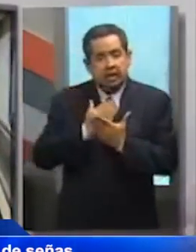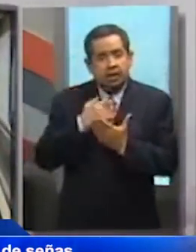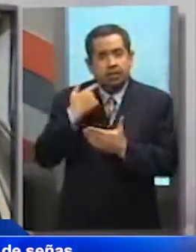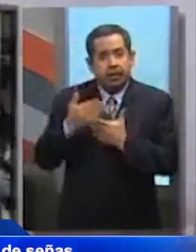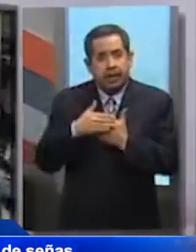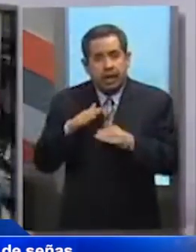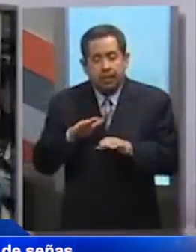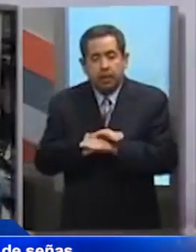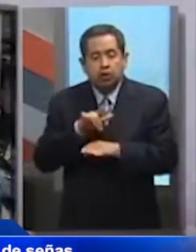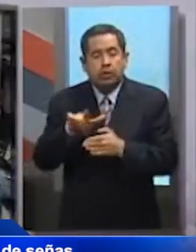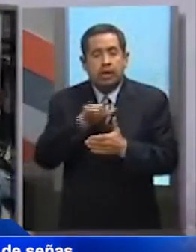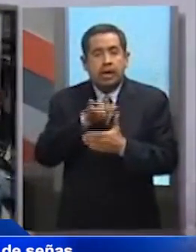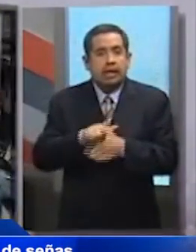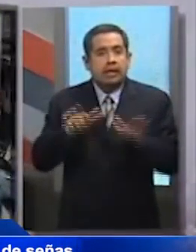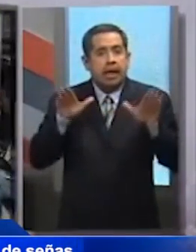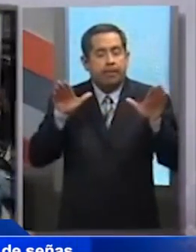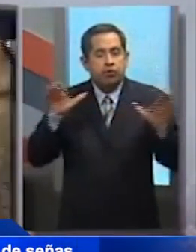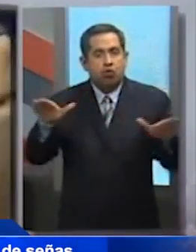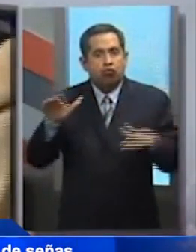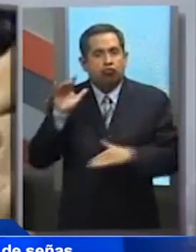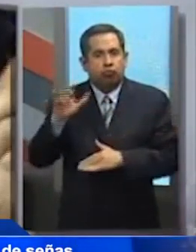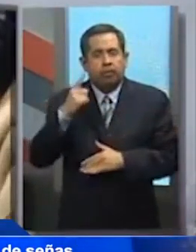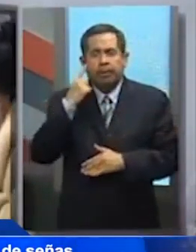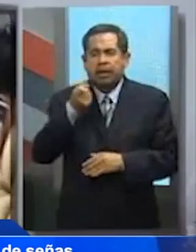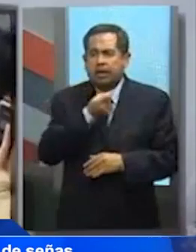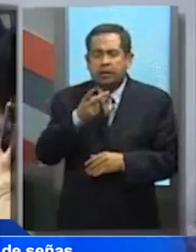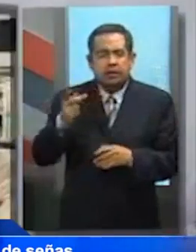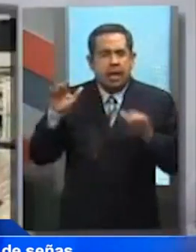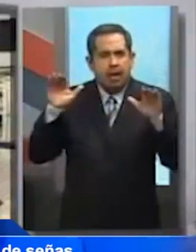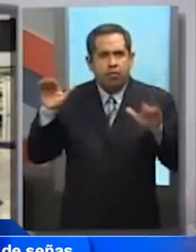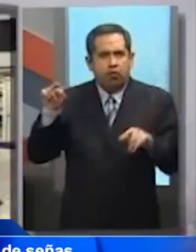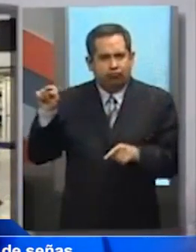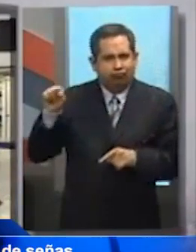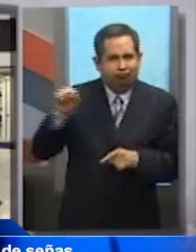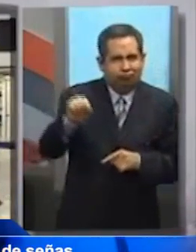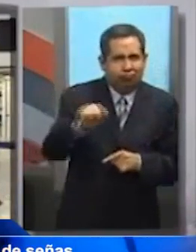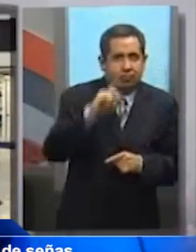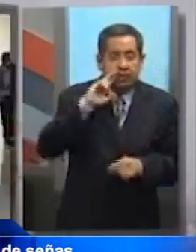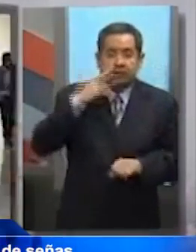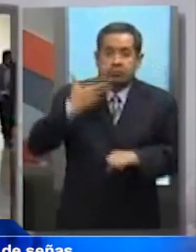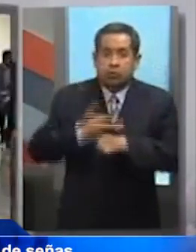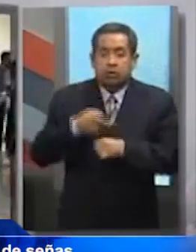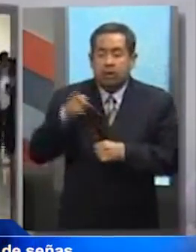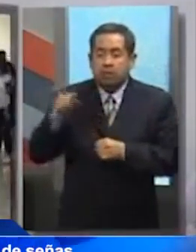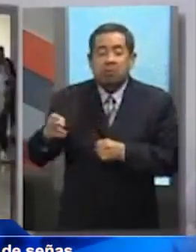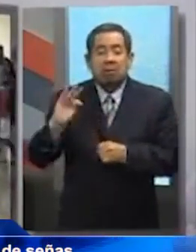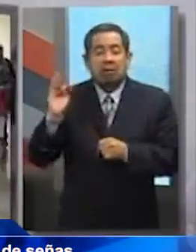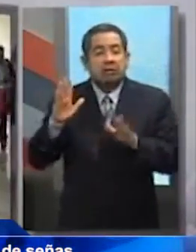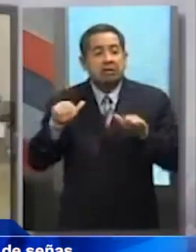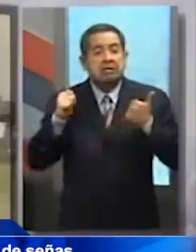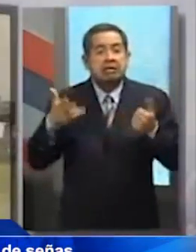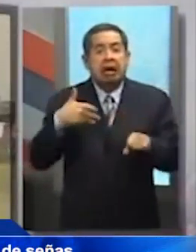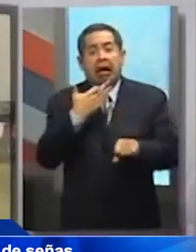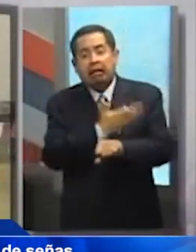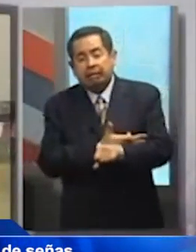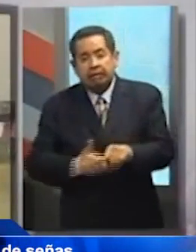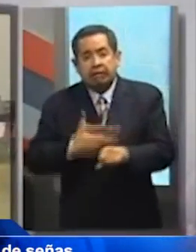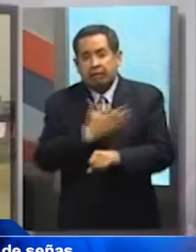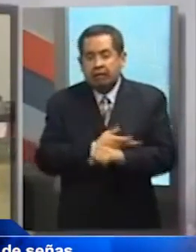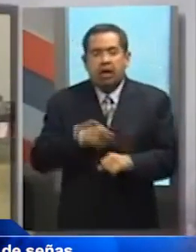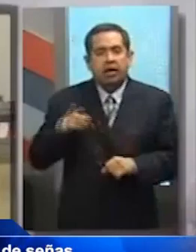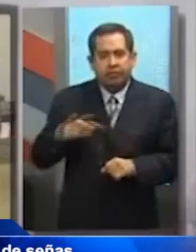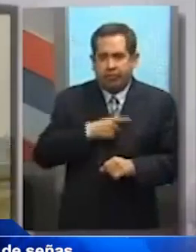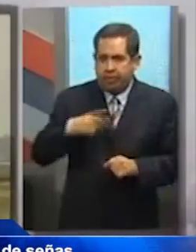la Ley de Aviación Civil con el objetivo de obligar a las líneas aéreas a responsabilizarse por los retrasos en los vuelos, así como